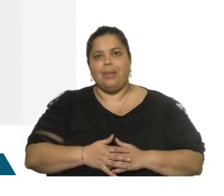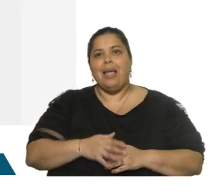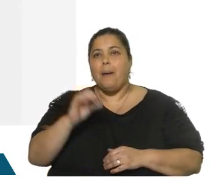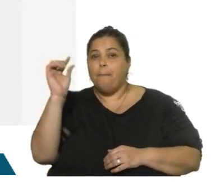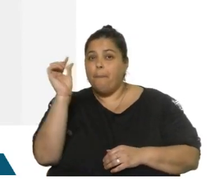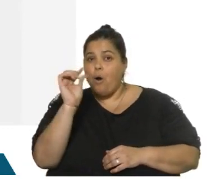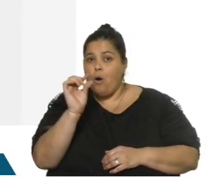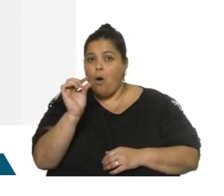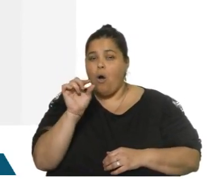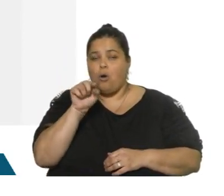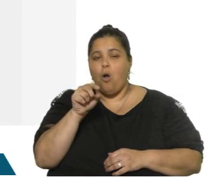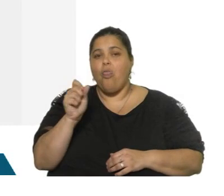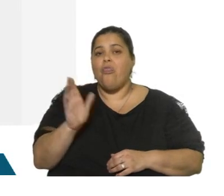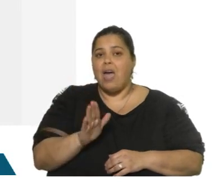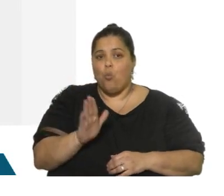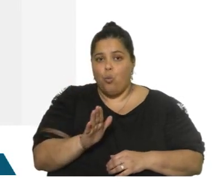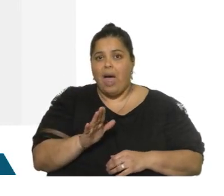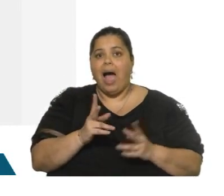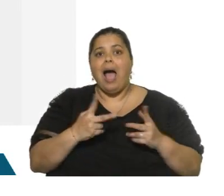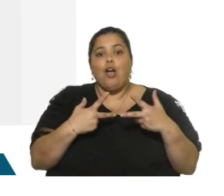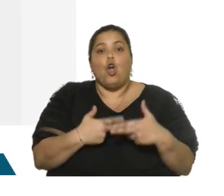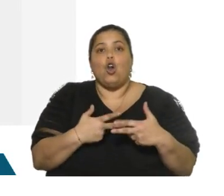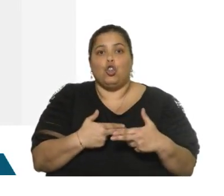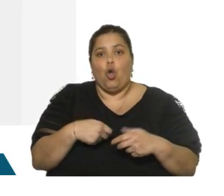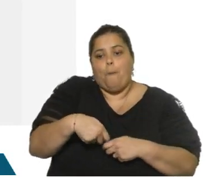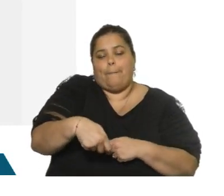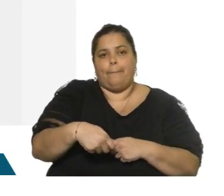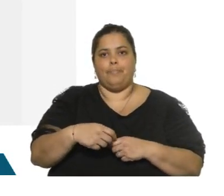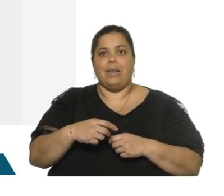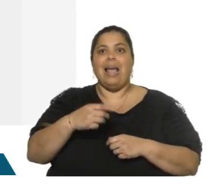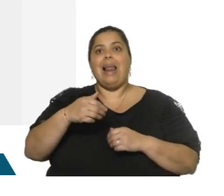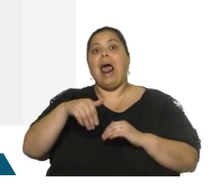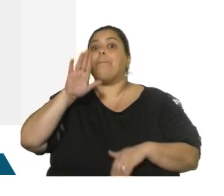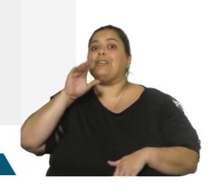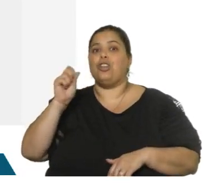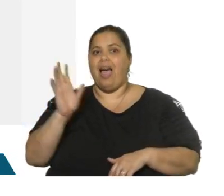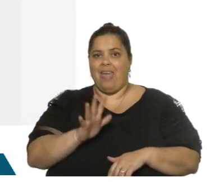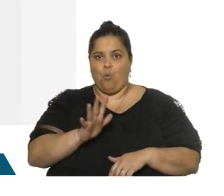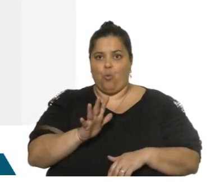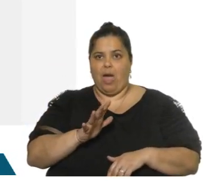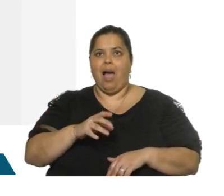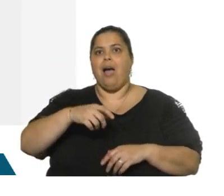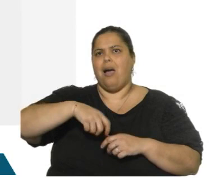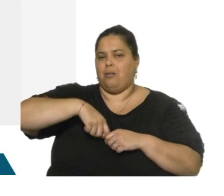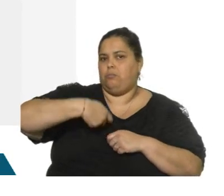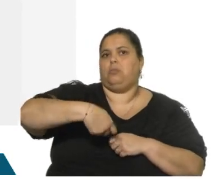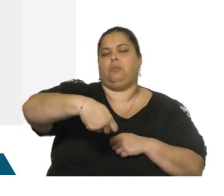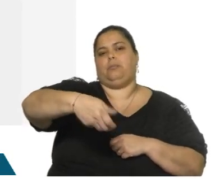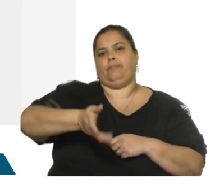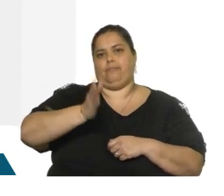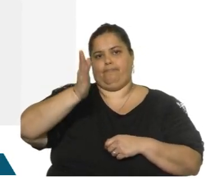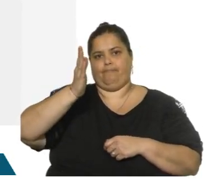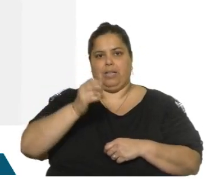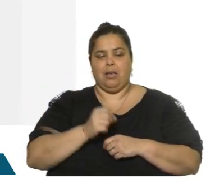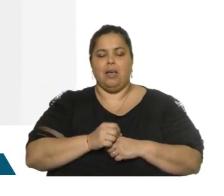pequeña porción de la deuda es a corto plazo. La gran mayoría, mediano y largo plazo, 95%. Se ha ido despejando el